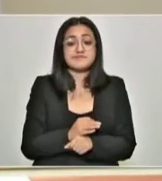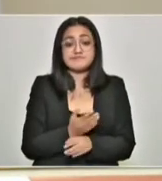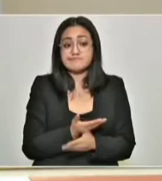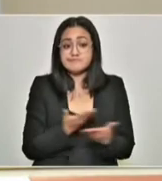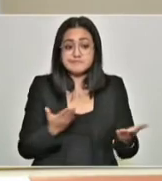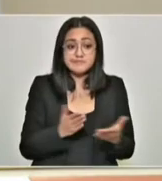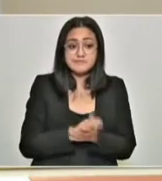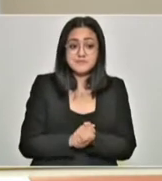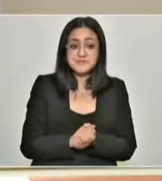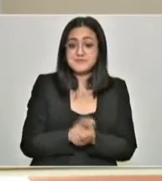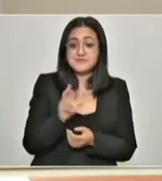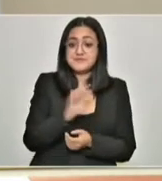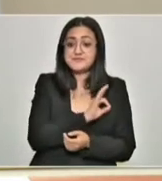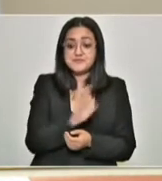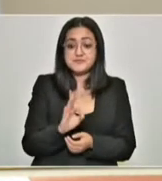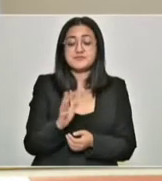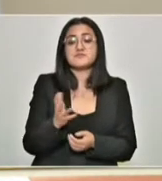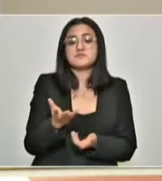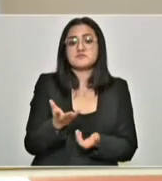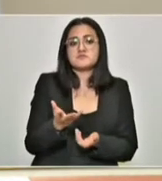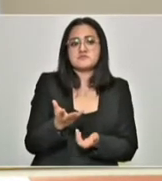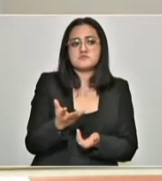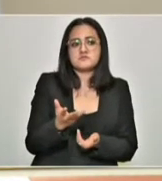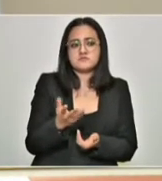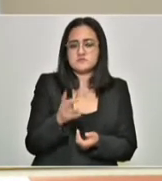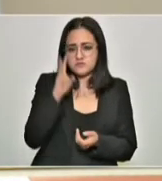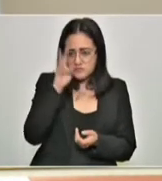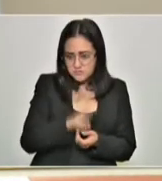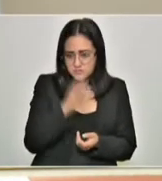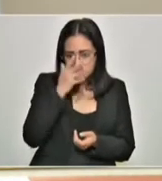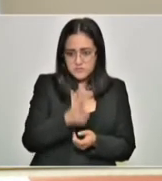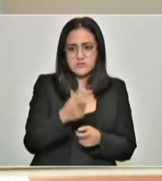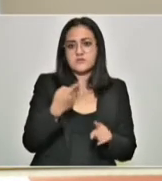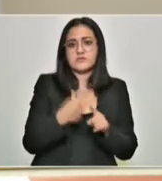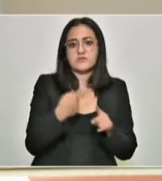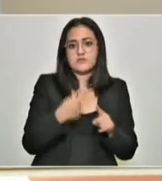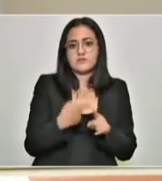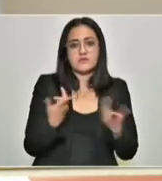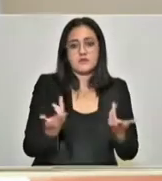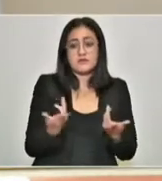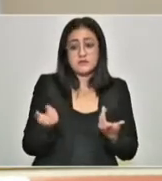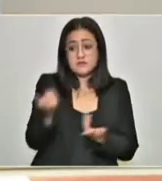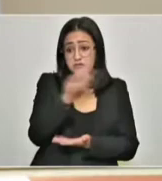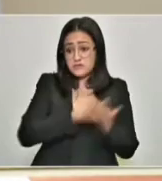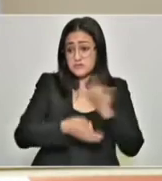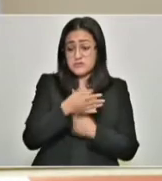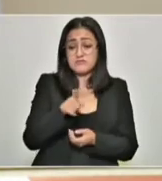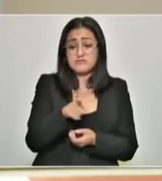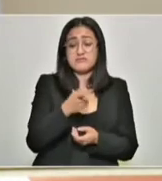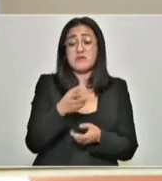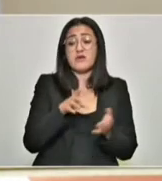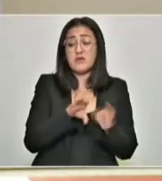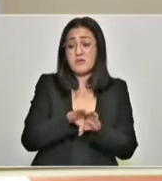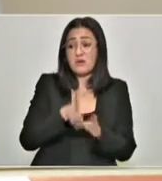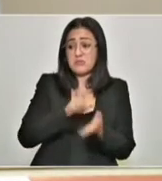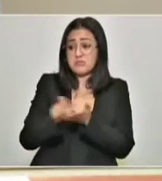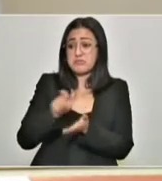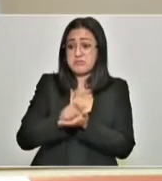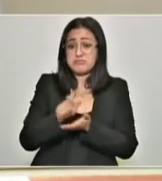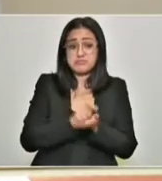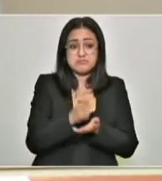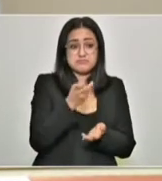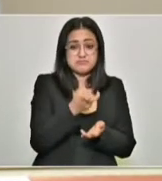no podemos negar el hecho de que se volvieron consumidoras, denervantes, hasta en las